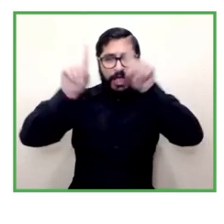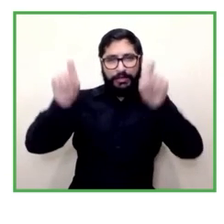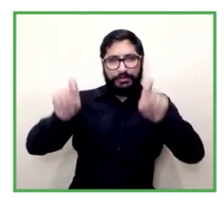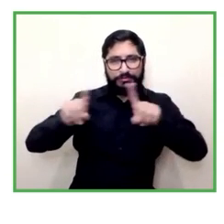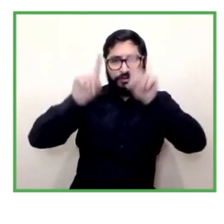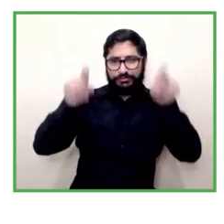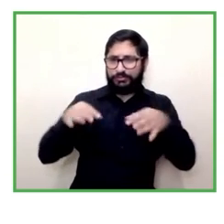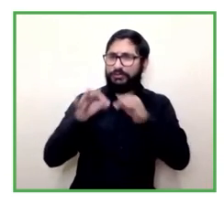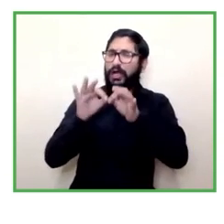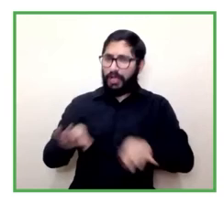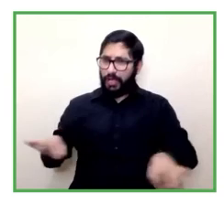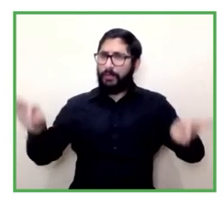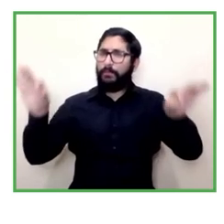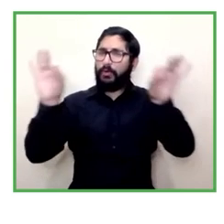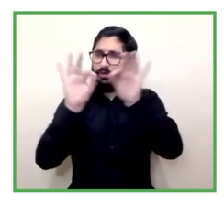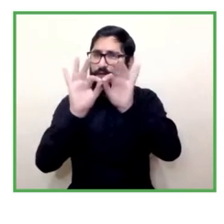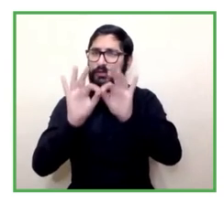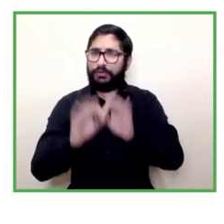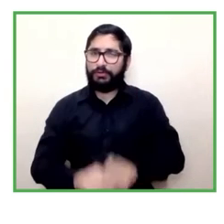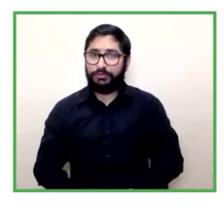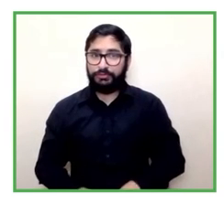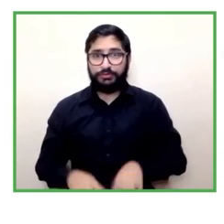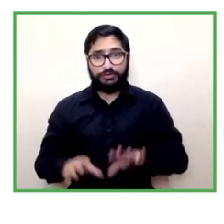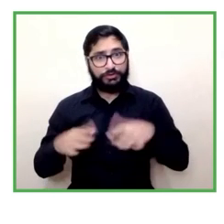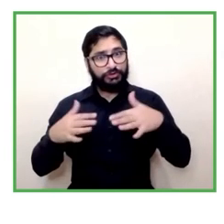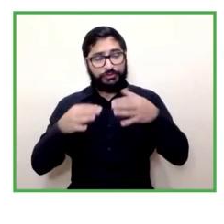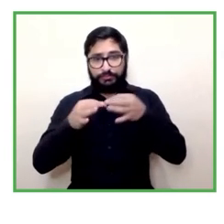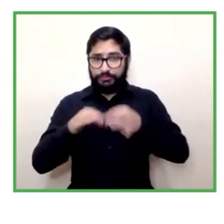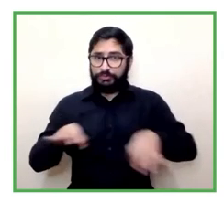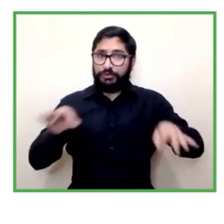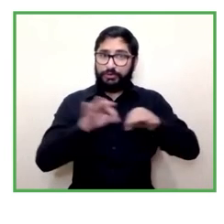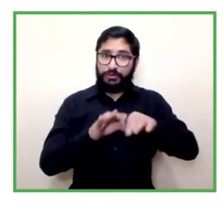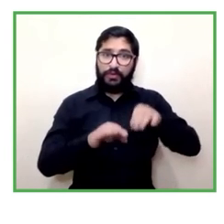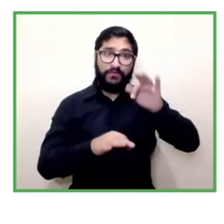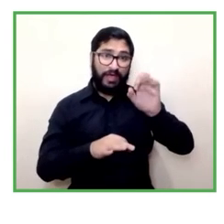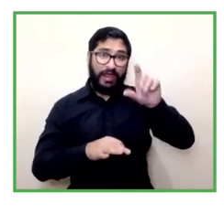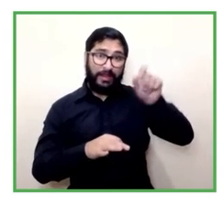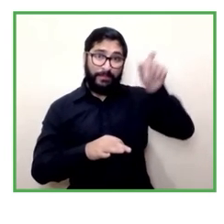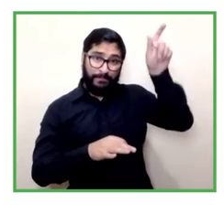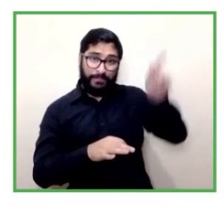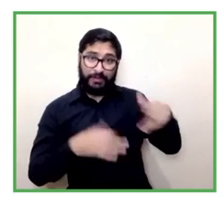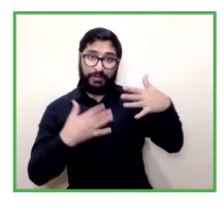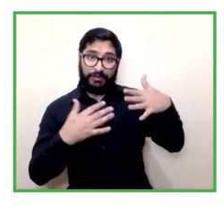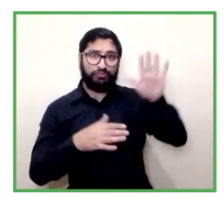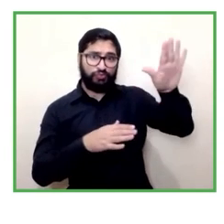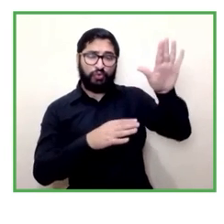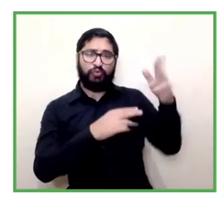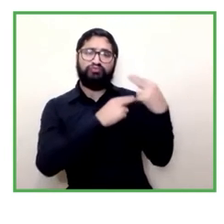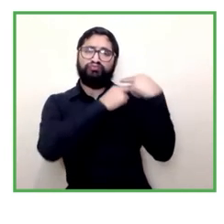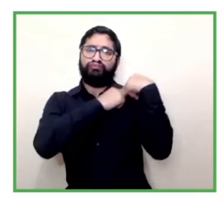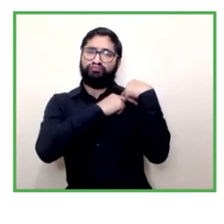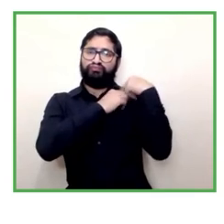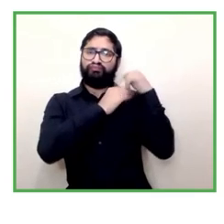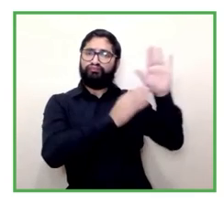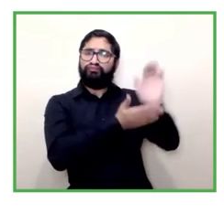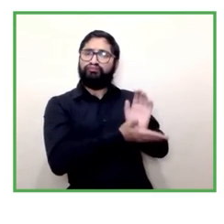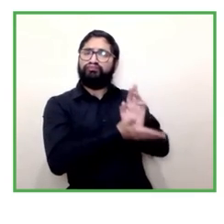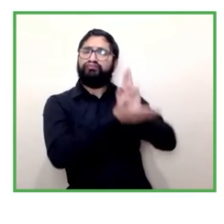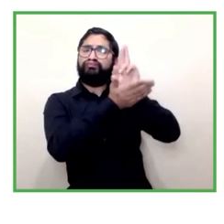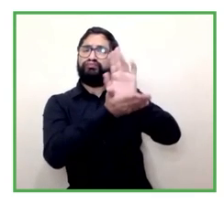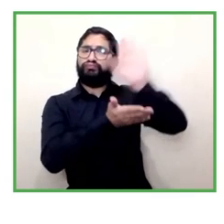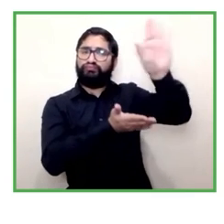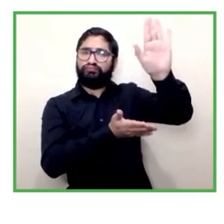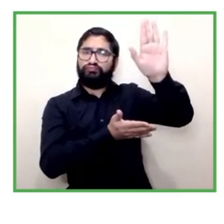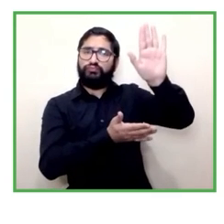si bien está Felipe que representa una institución nacional y por lo que vi los otros colegas o compañeros de otros